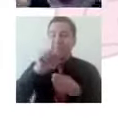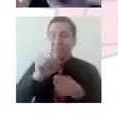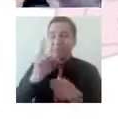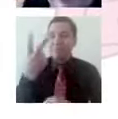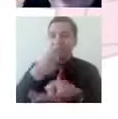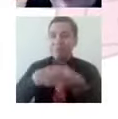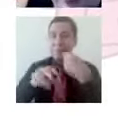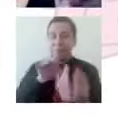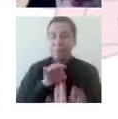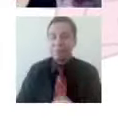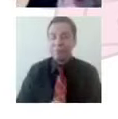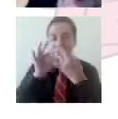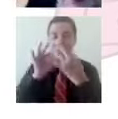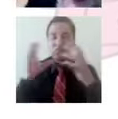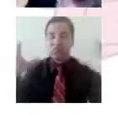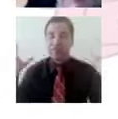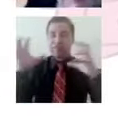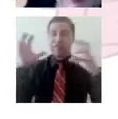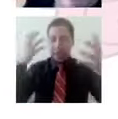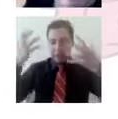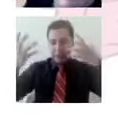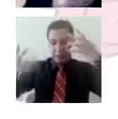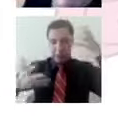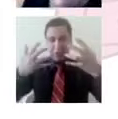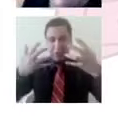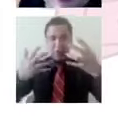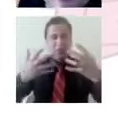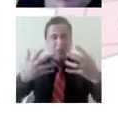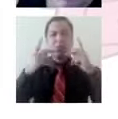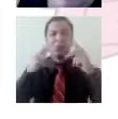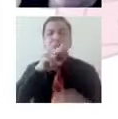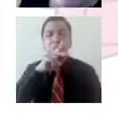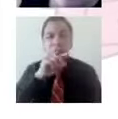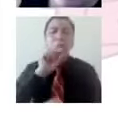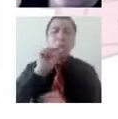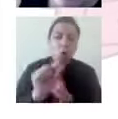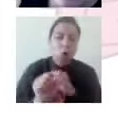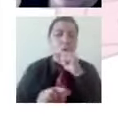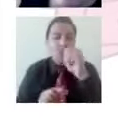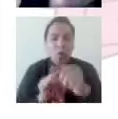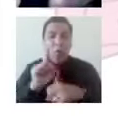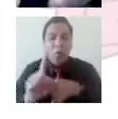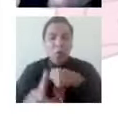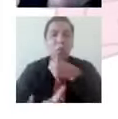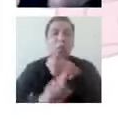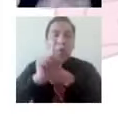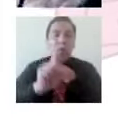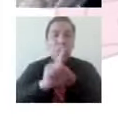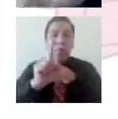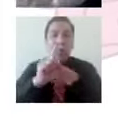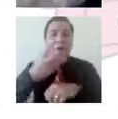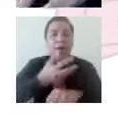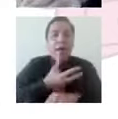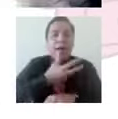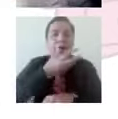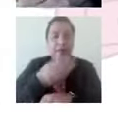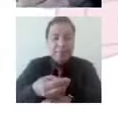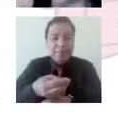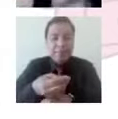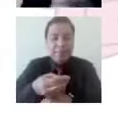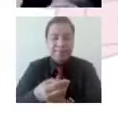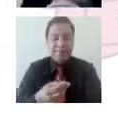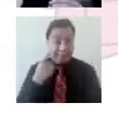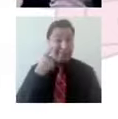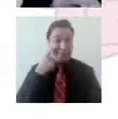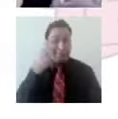veces nos vivimos de esa manera. ¿Ok? Y entonces, hace un momento les mencionaba la parte de la percepción. ¿Cómo es que